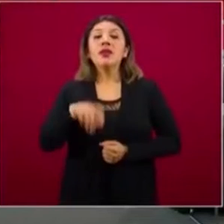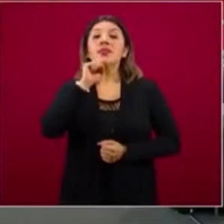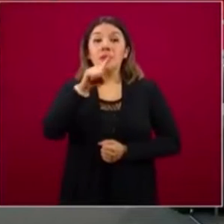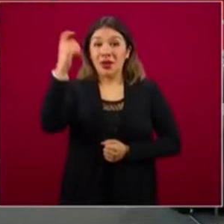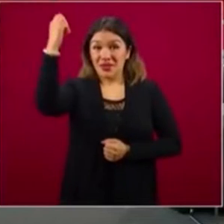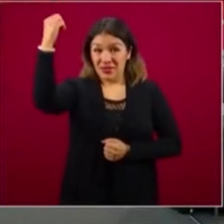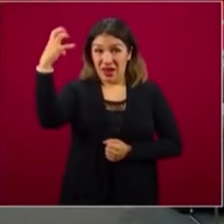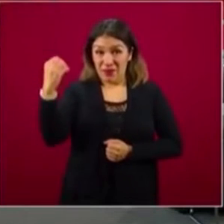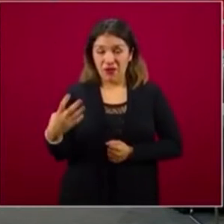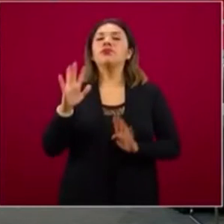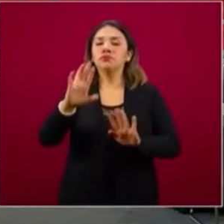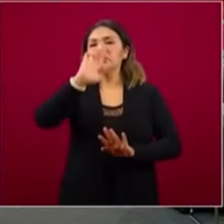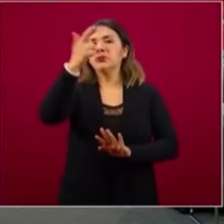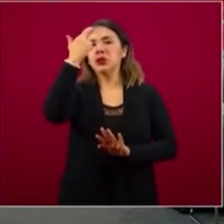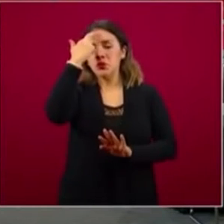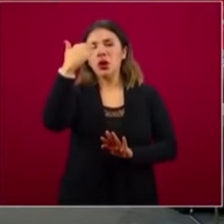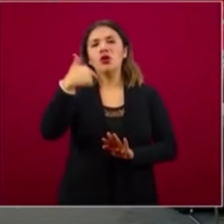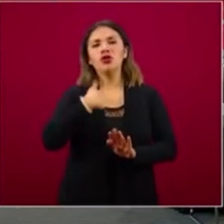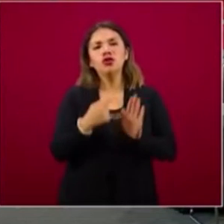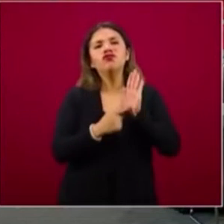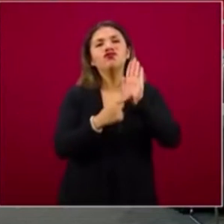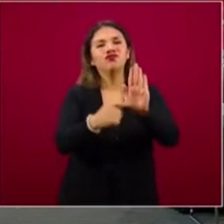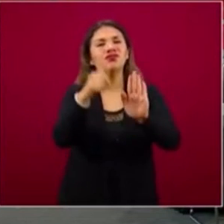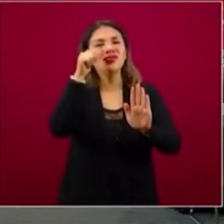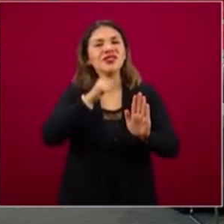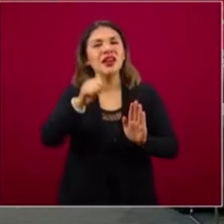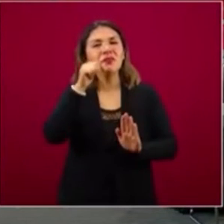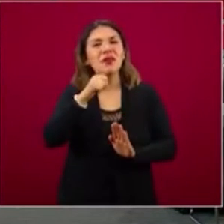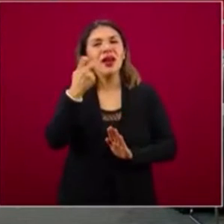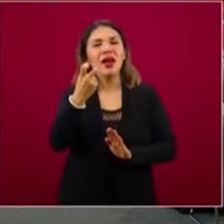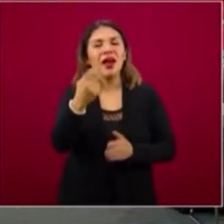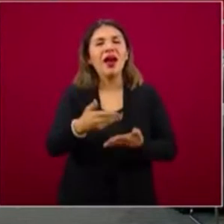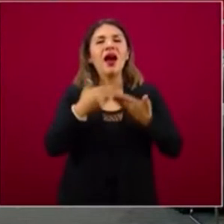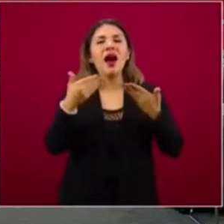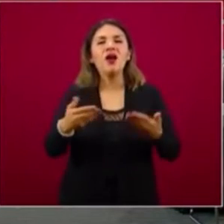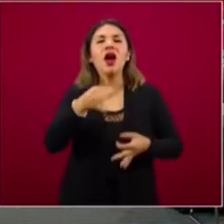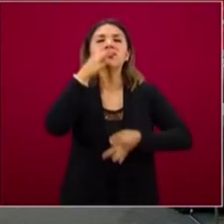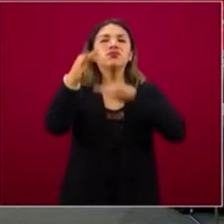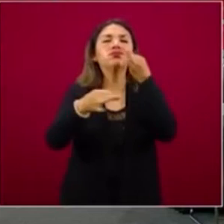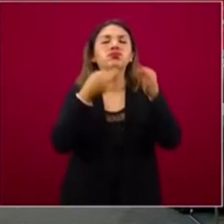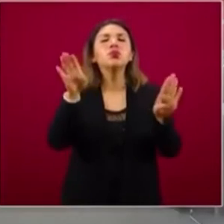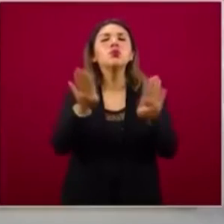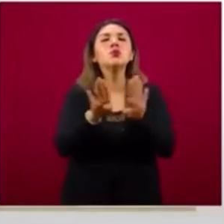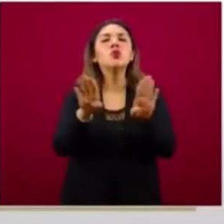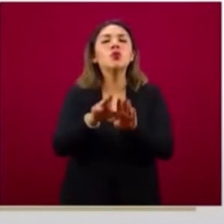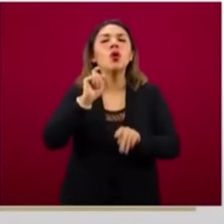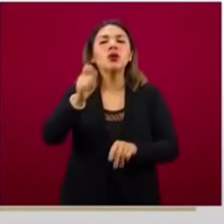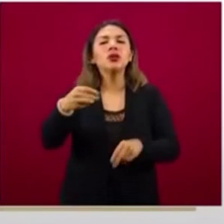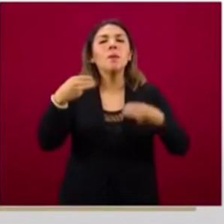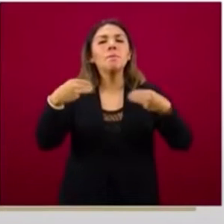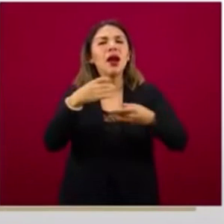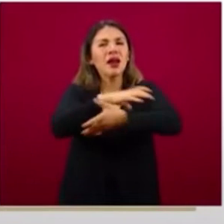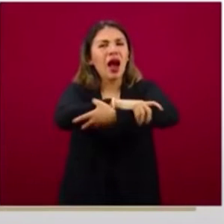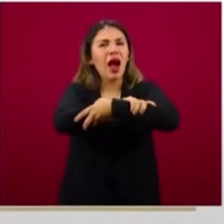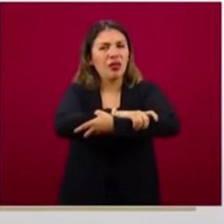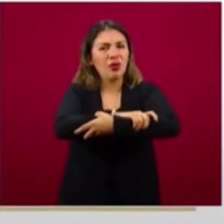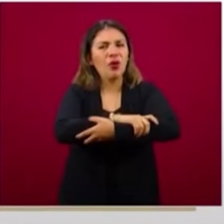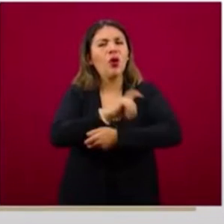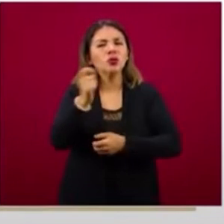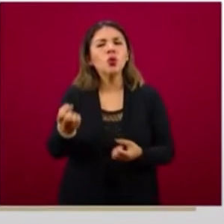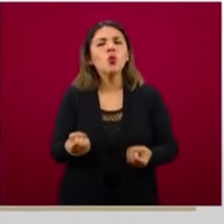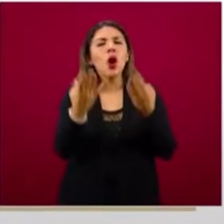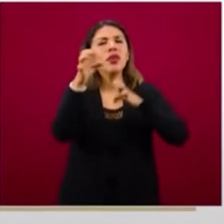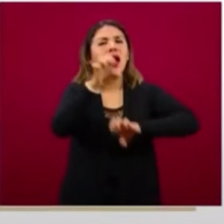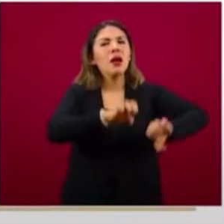Recuerden que les traigo siempre ahora el anuncio de cómo vamos en Mercado Solidario, el número de